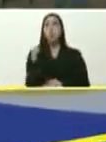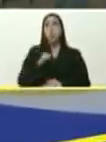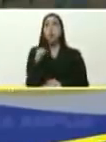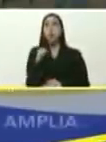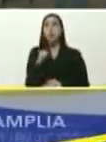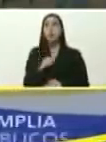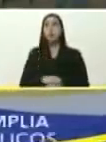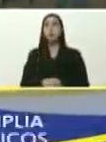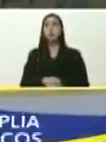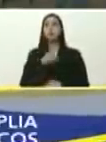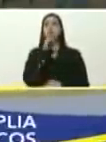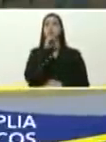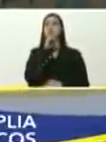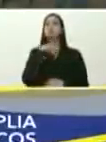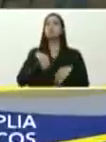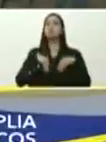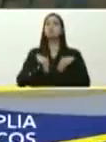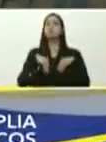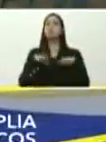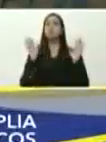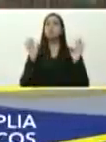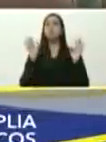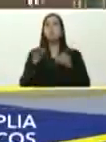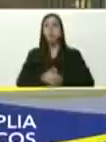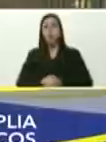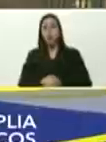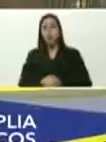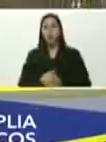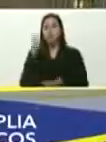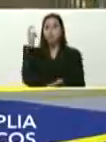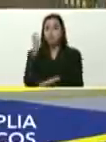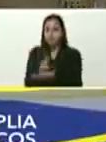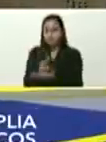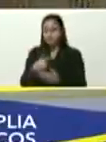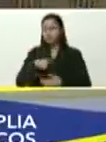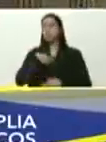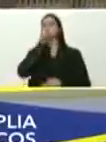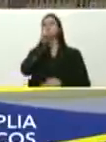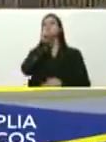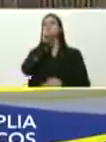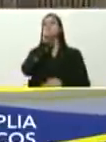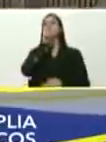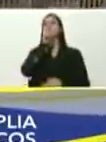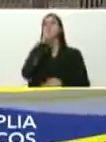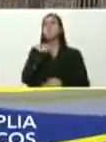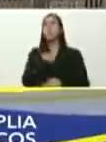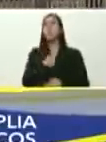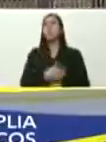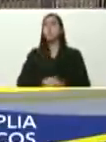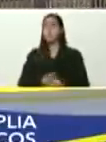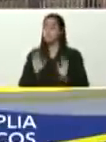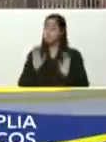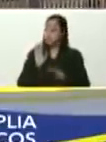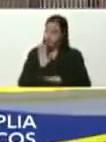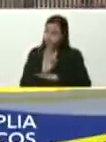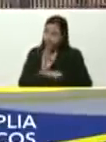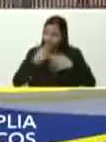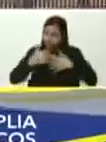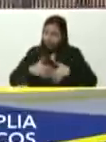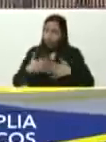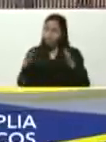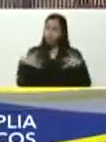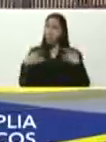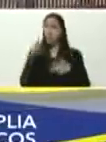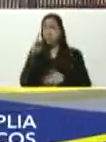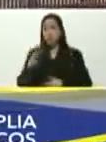ah, me callaron la boca, no, el camarógrafo, me cayó la boca, bueno, cuiden la planta, vale, me alegra,